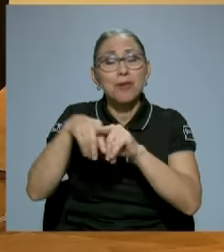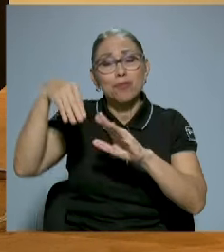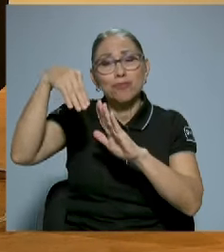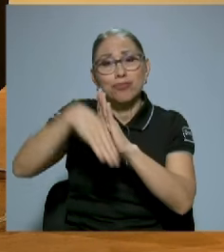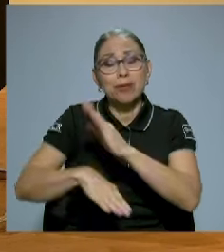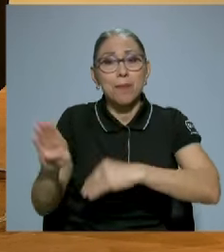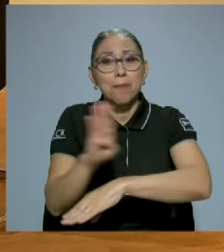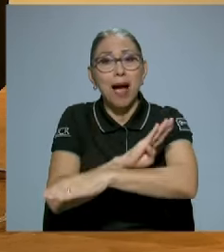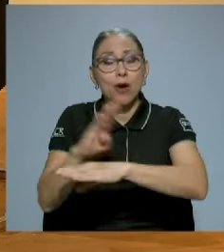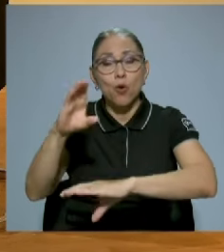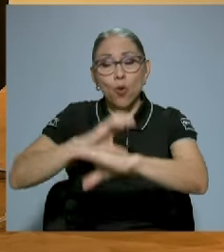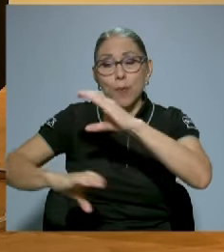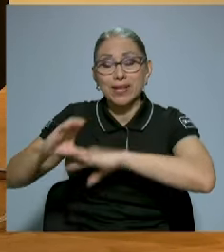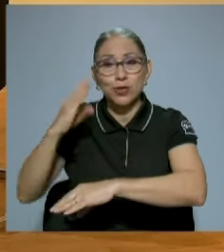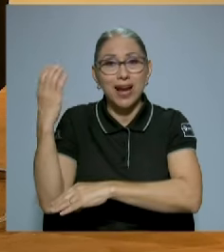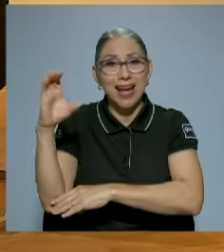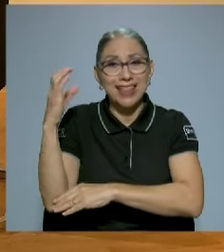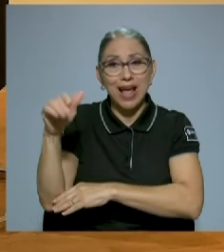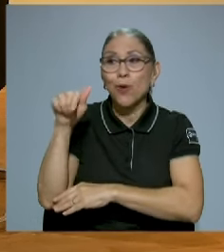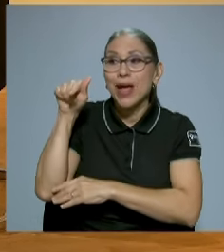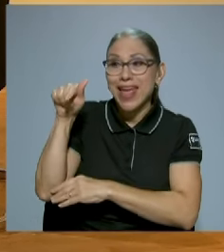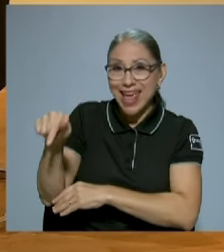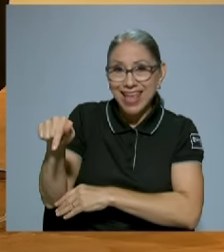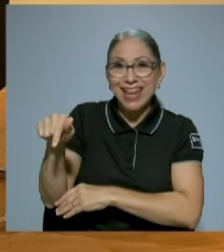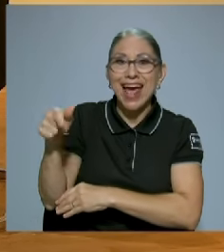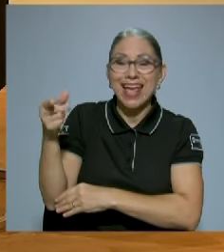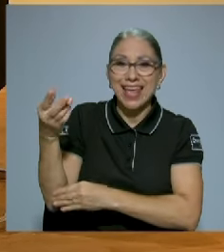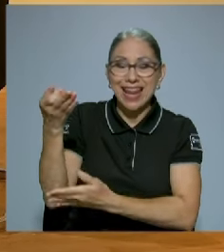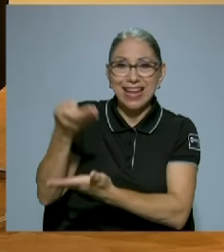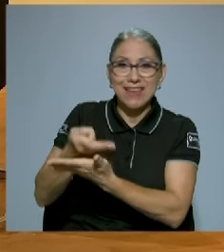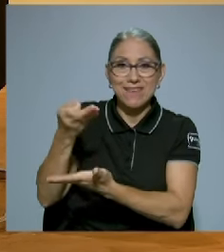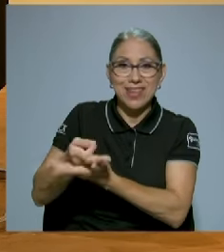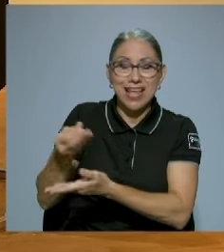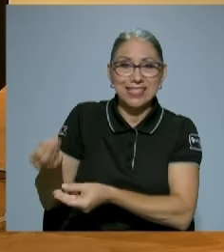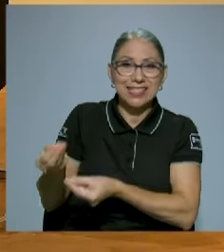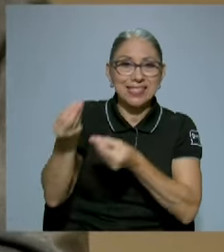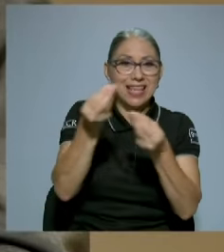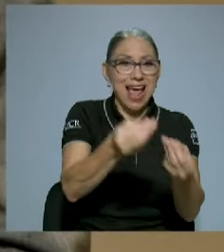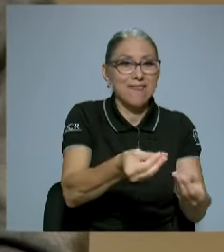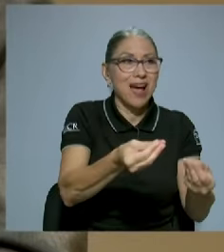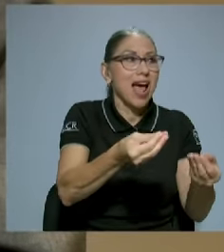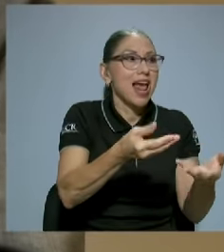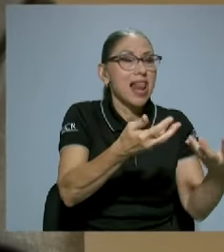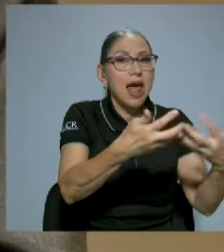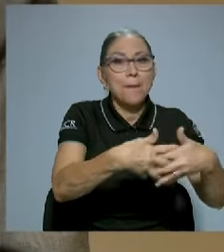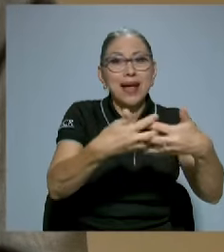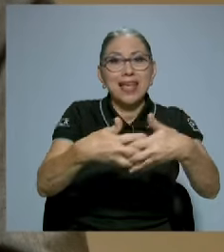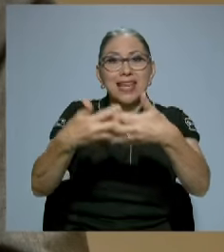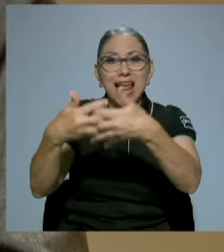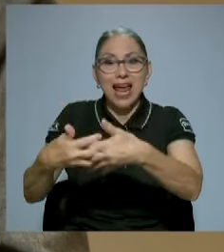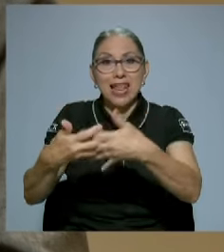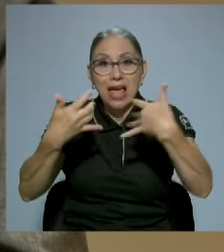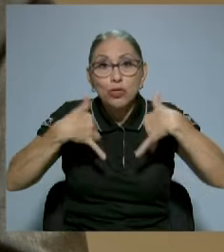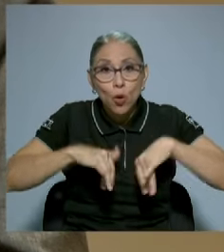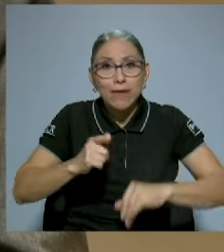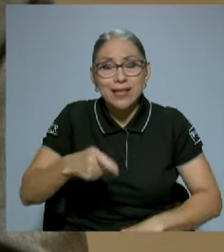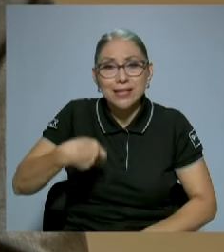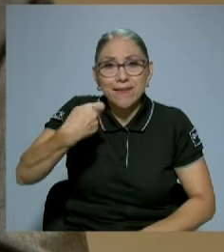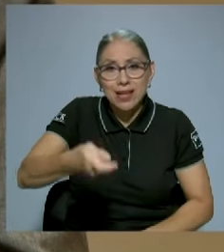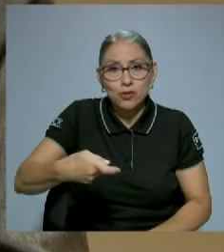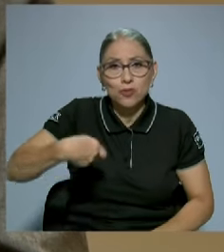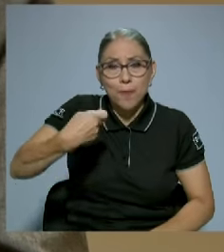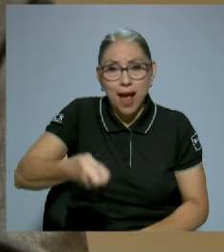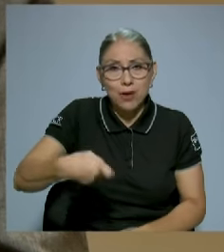Cartago, que era el que financiaba la maquinaria, todavía estaban en los pagos, y entonces